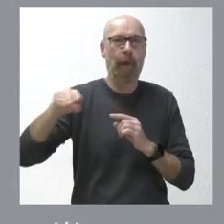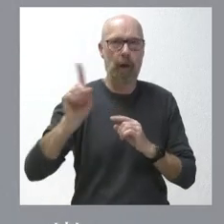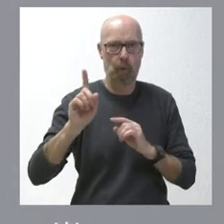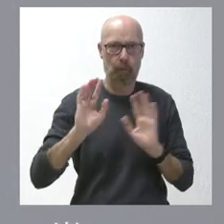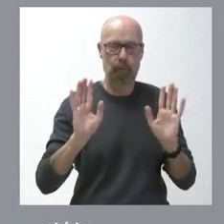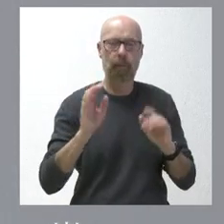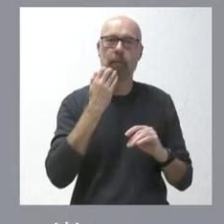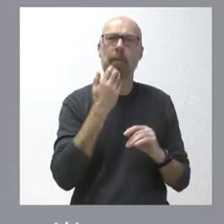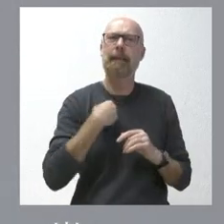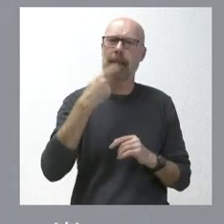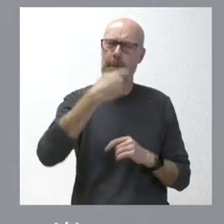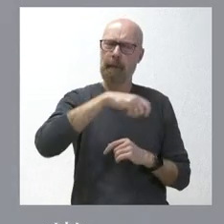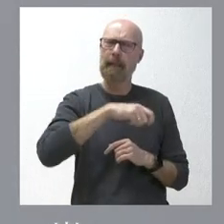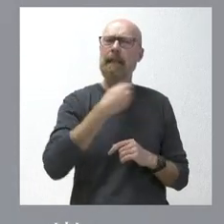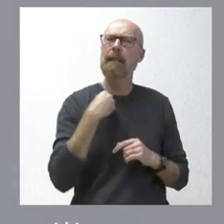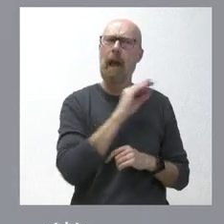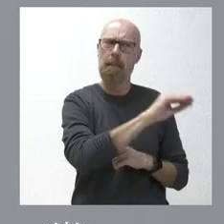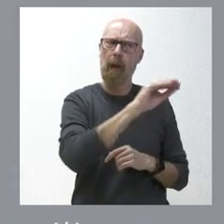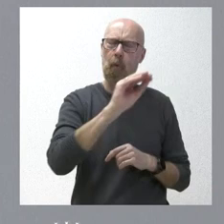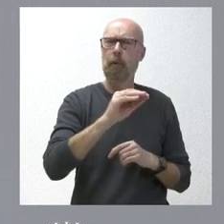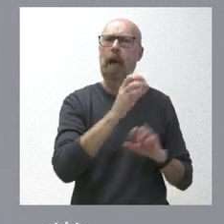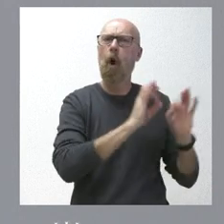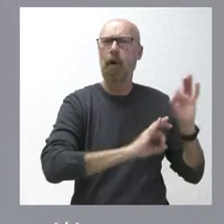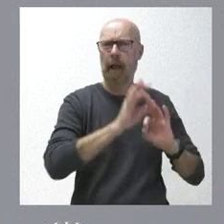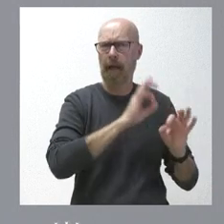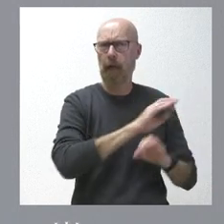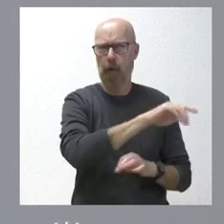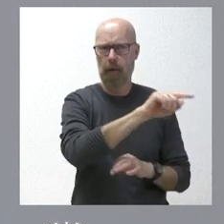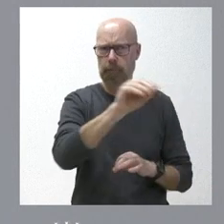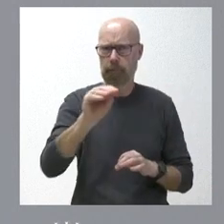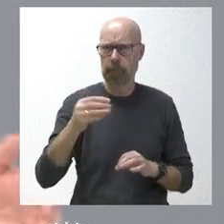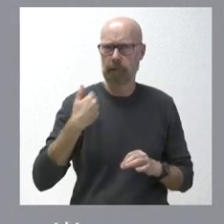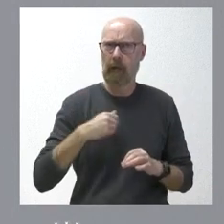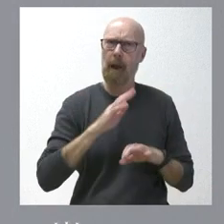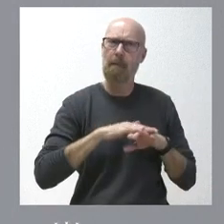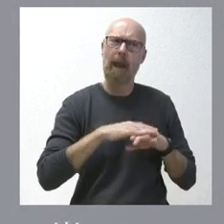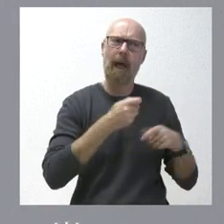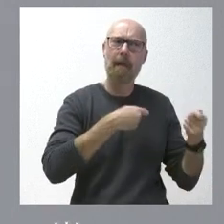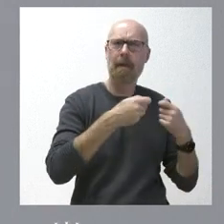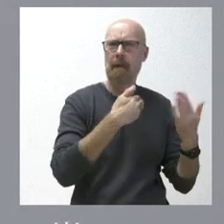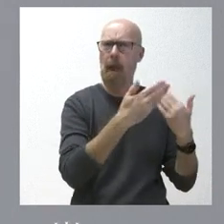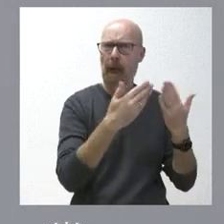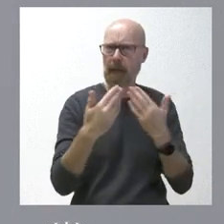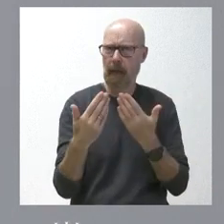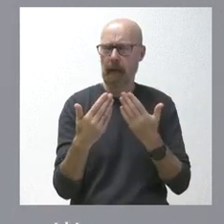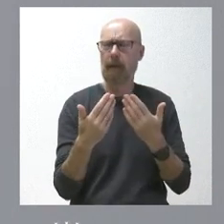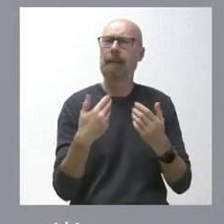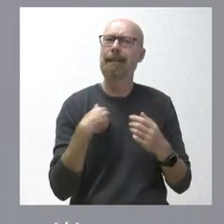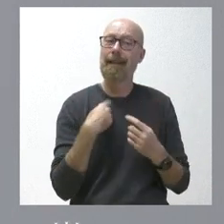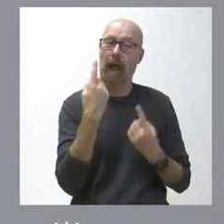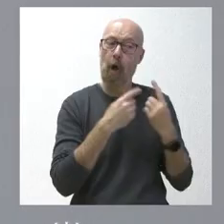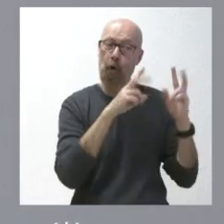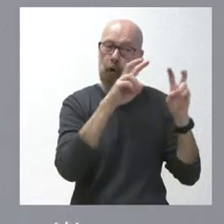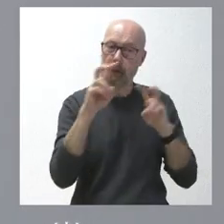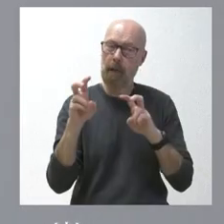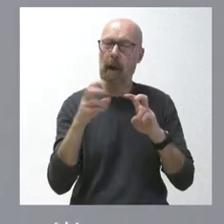de consultas con bastantes organizaciones de diferente naturaleza, abriendo un amplio debate para el conjunto de la sociedad. Y en algunas de estas cuestiones ha